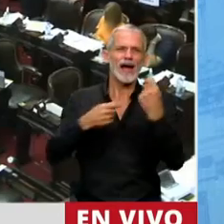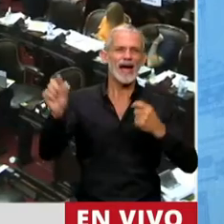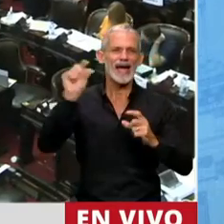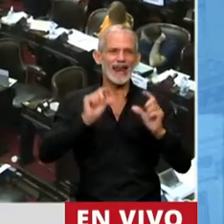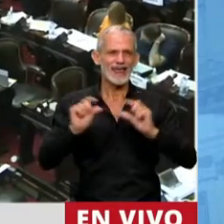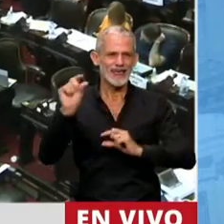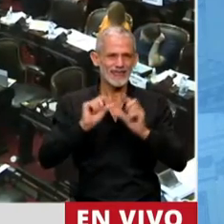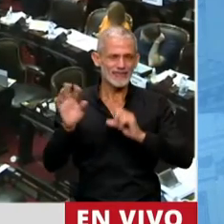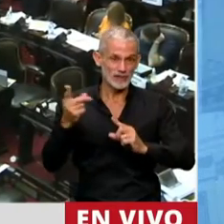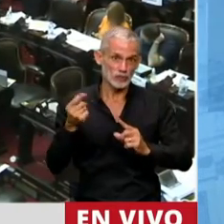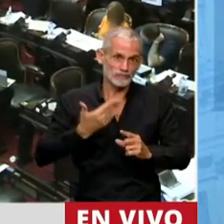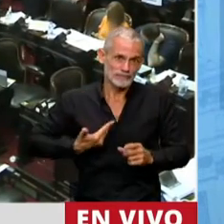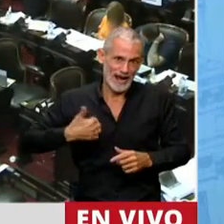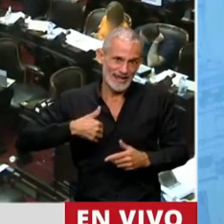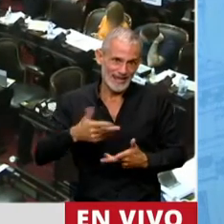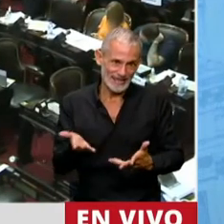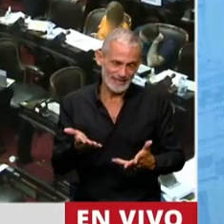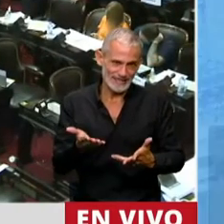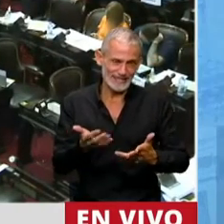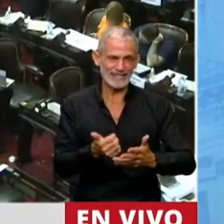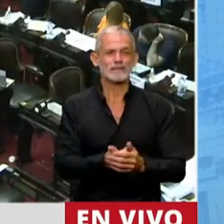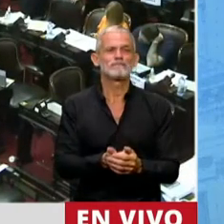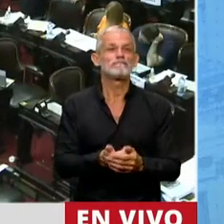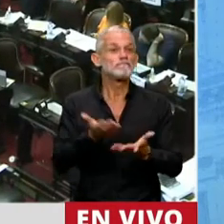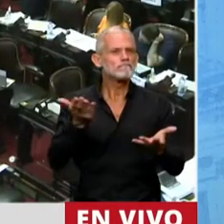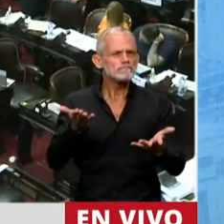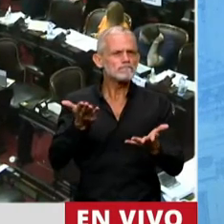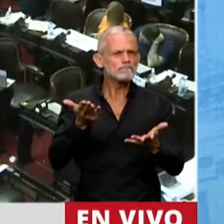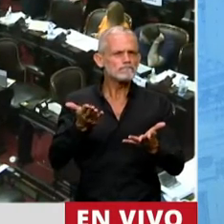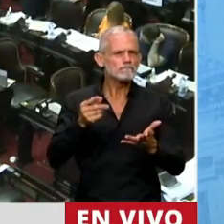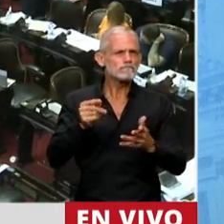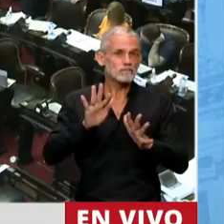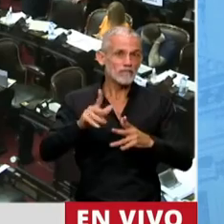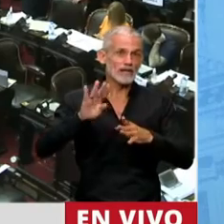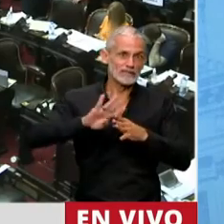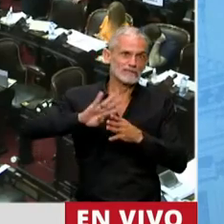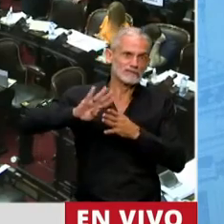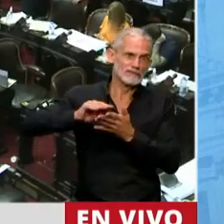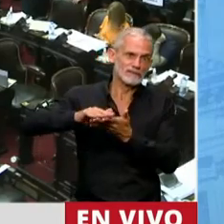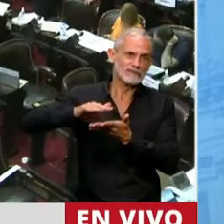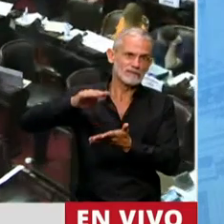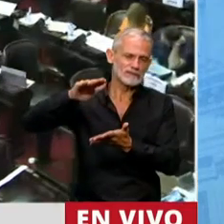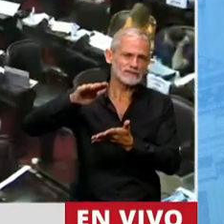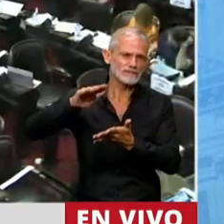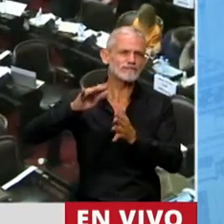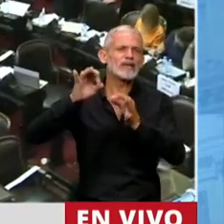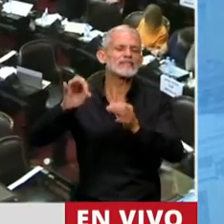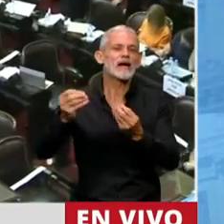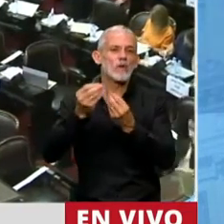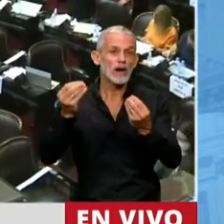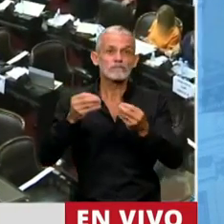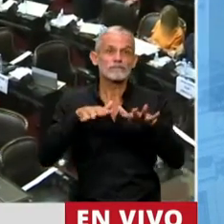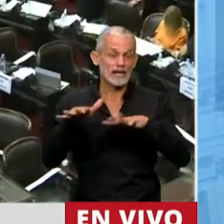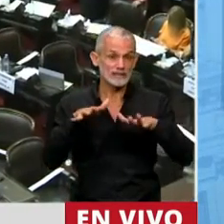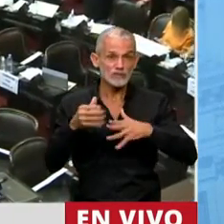internacionales por parte de nuestro país, y en ese proceso llegamos a una